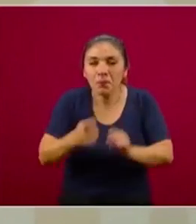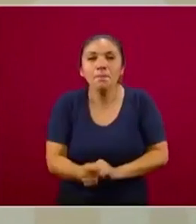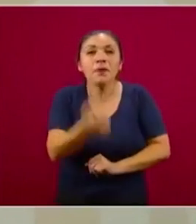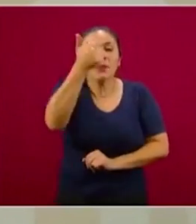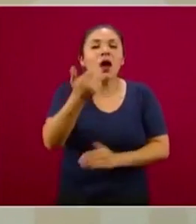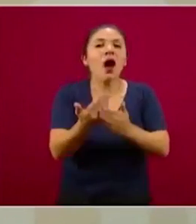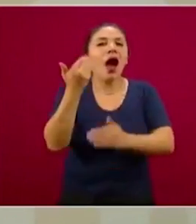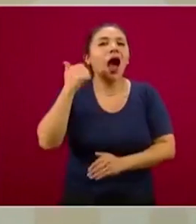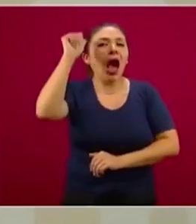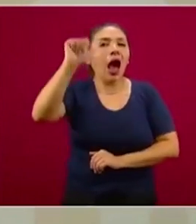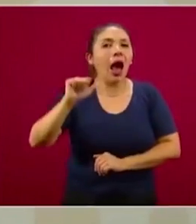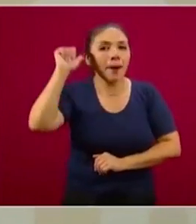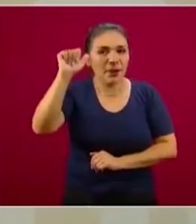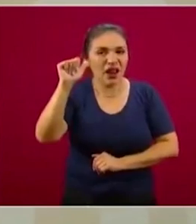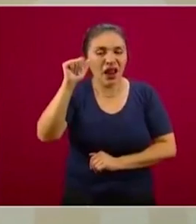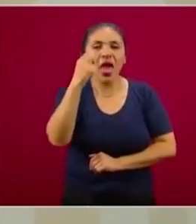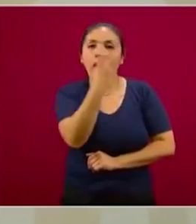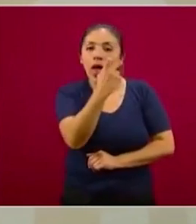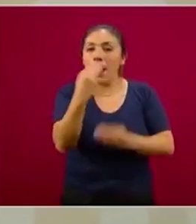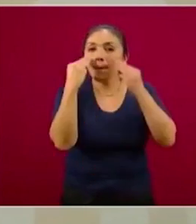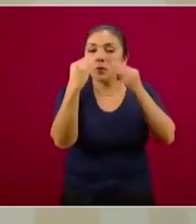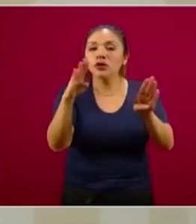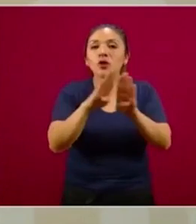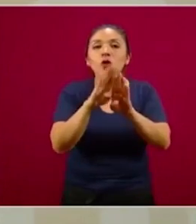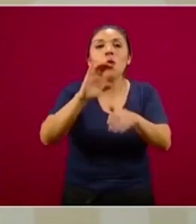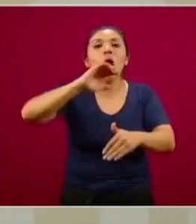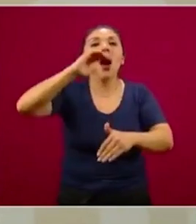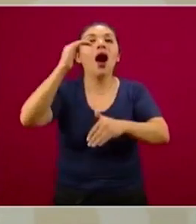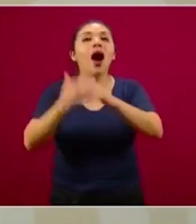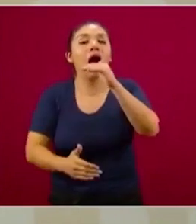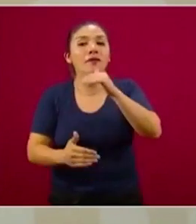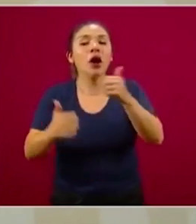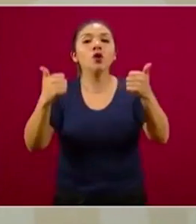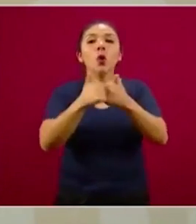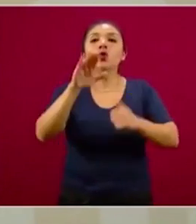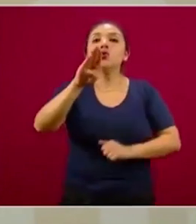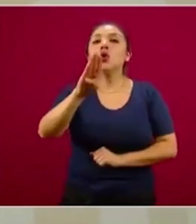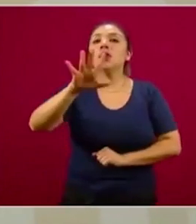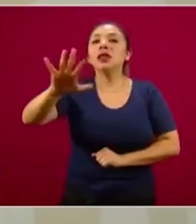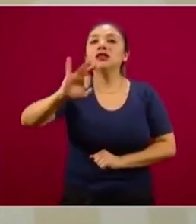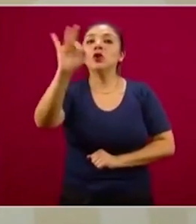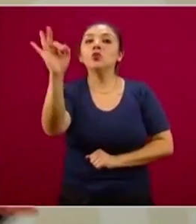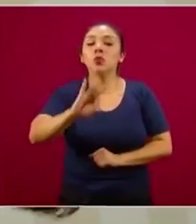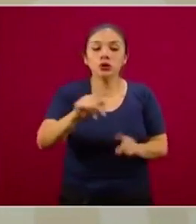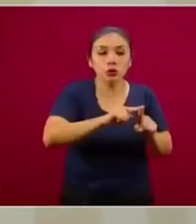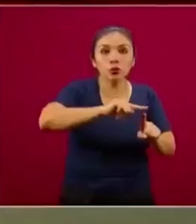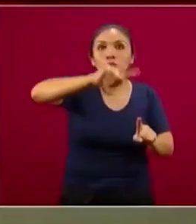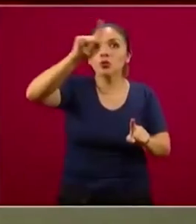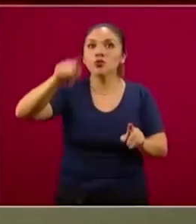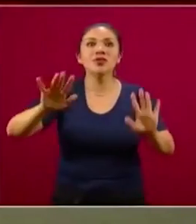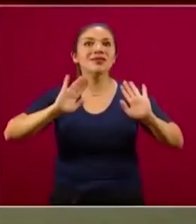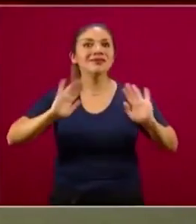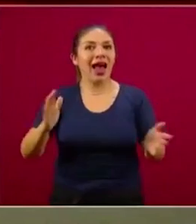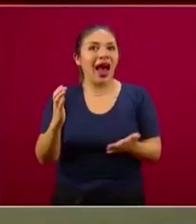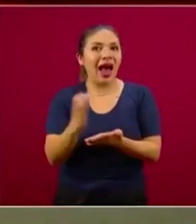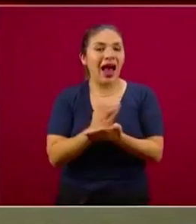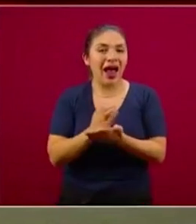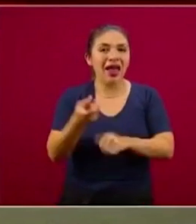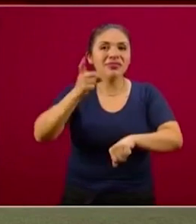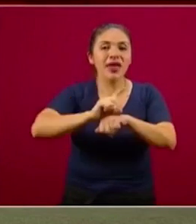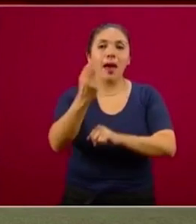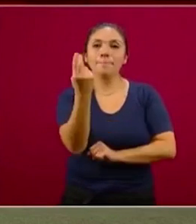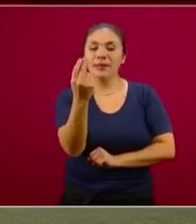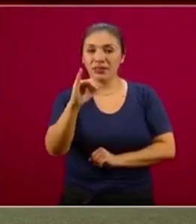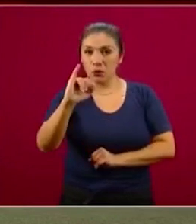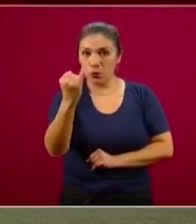abril y mostraba precisamente el final con el 95 por ciento de la curva resuelta el 25 de